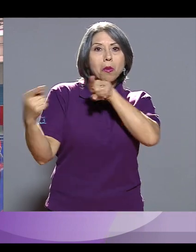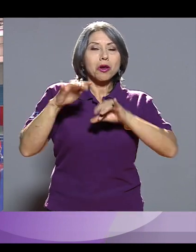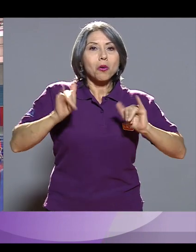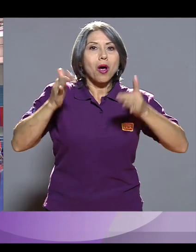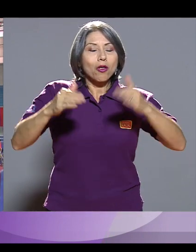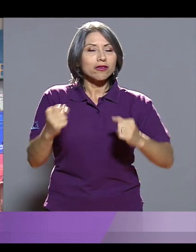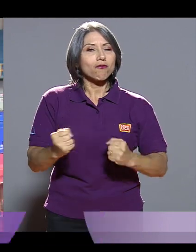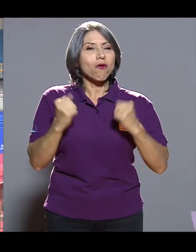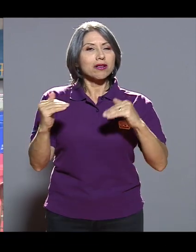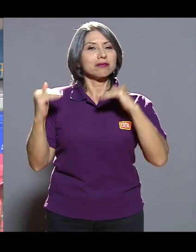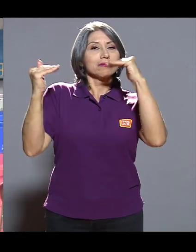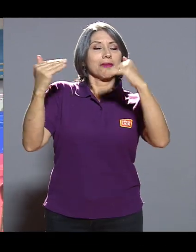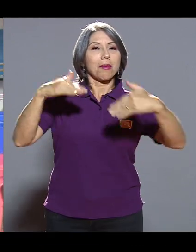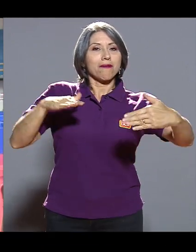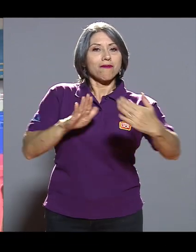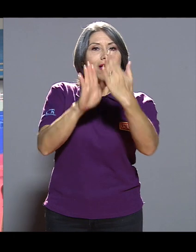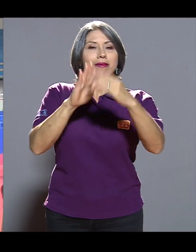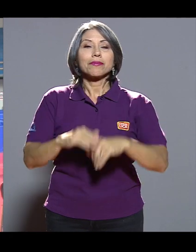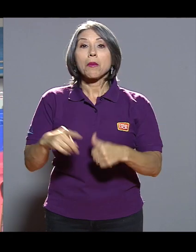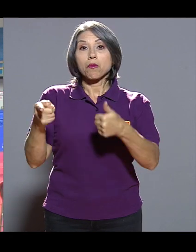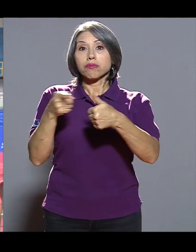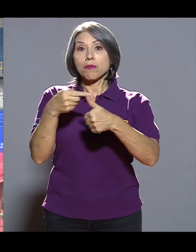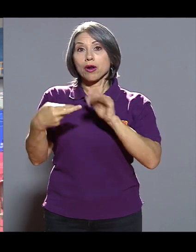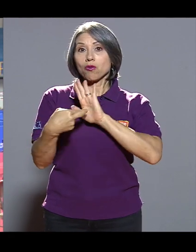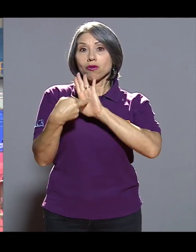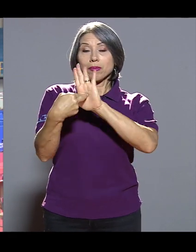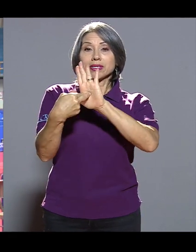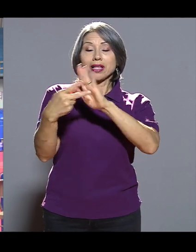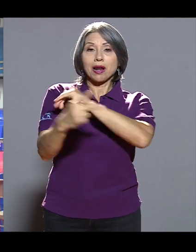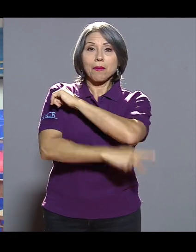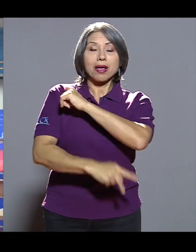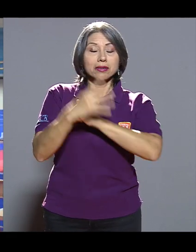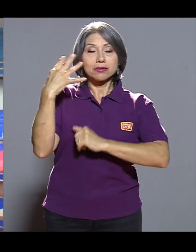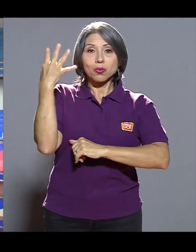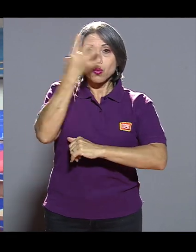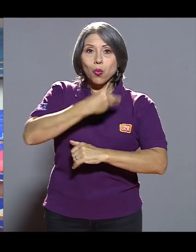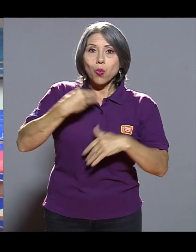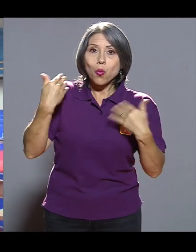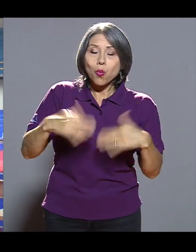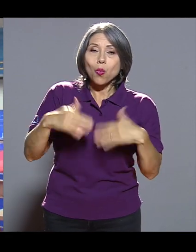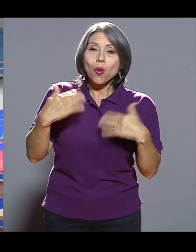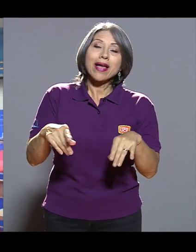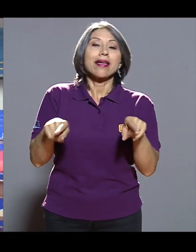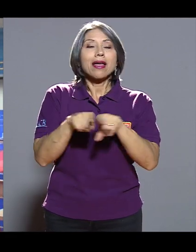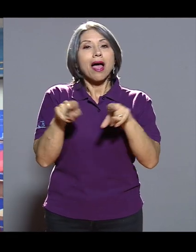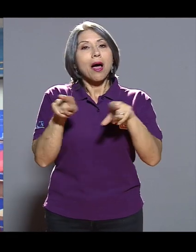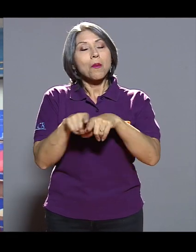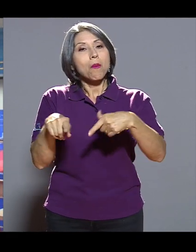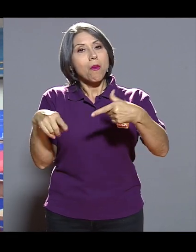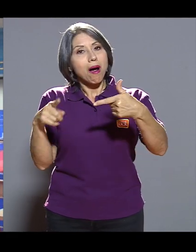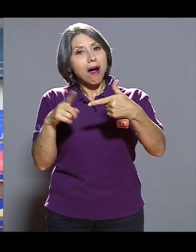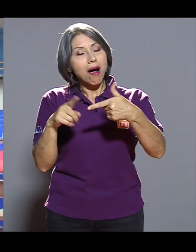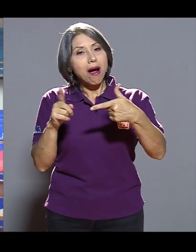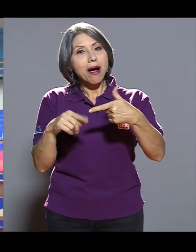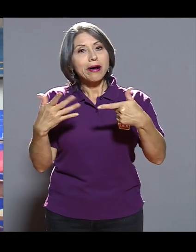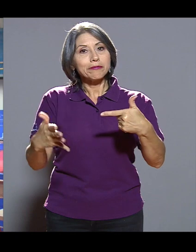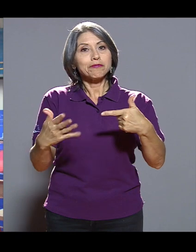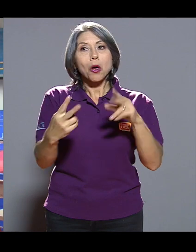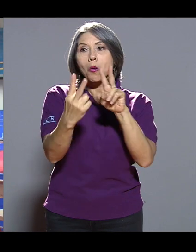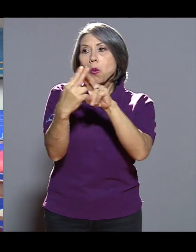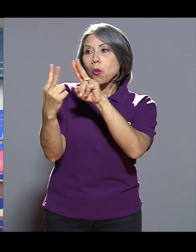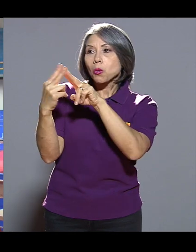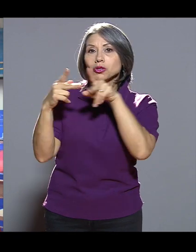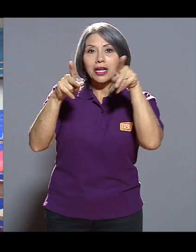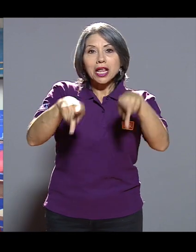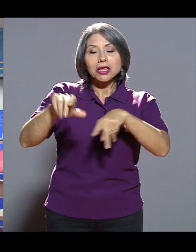para poderlos enfrentar. O sea, número uno, representar al país, eso es lindísimo. Y aparte de eso, ya hay conocer